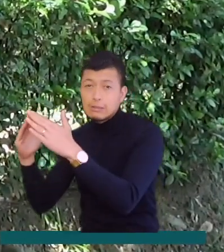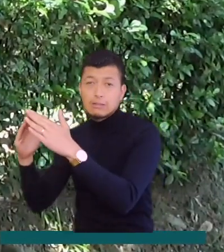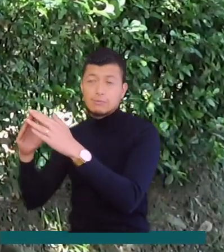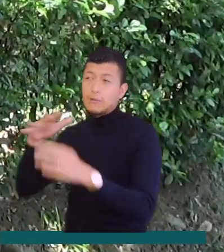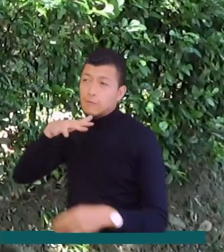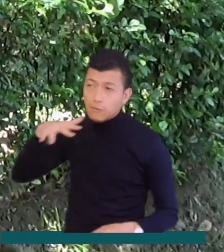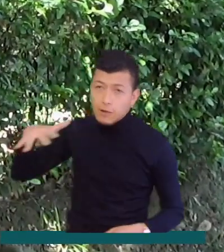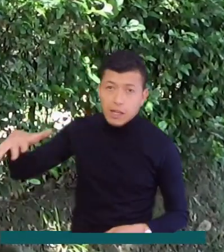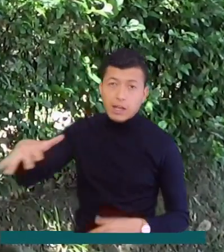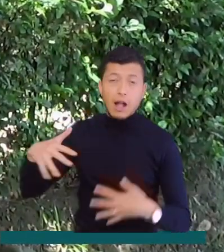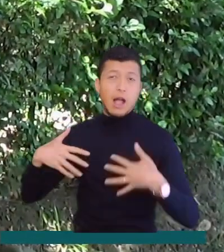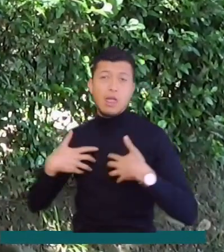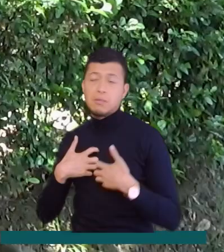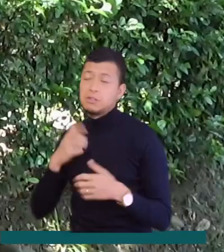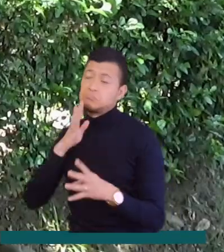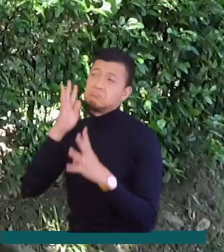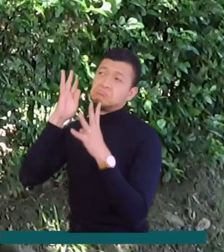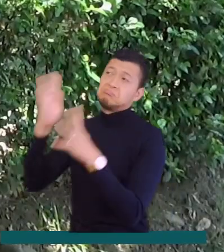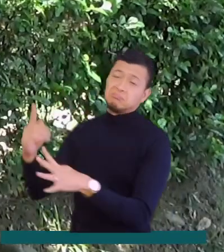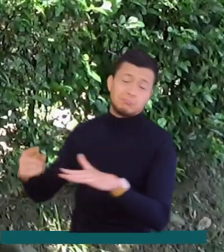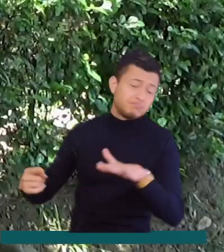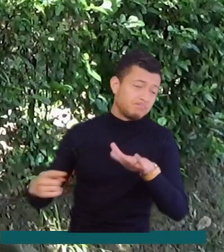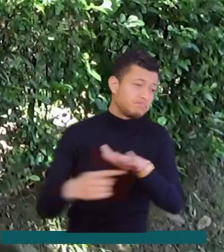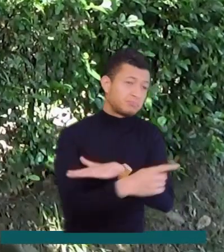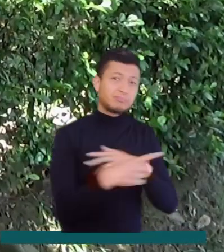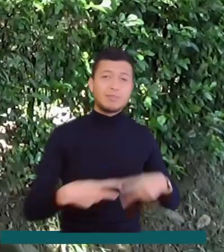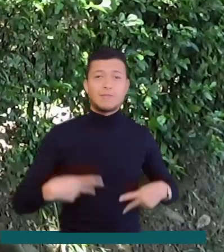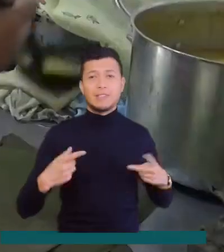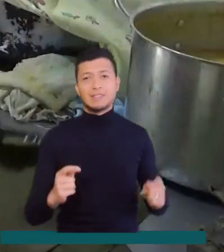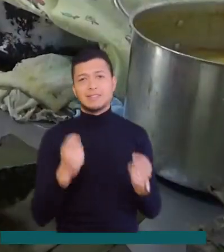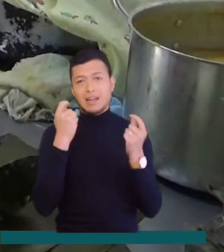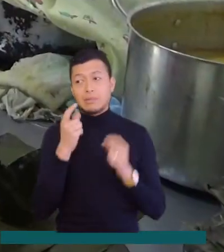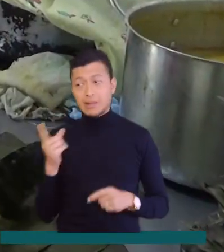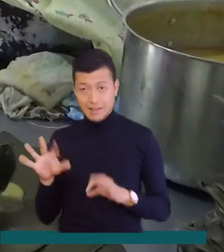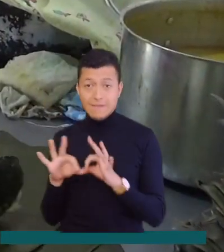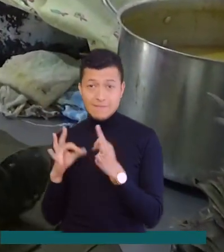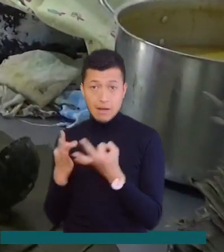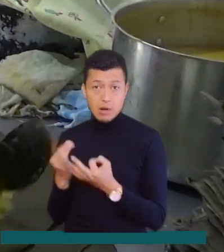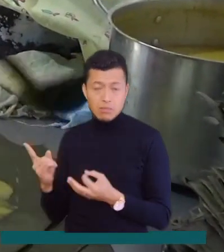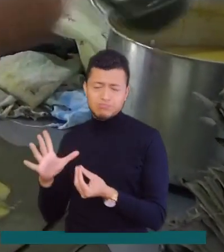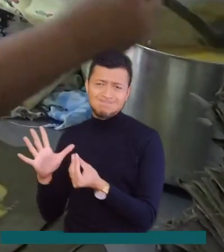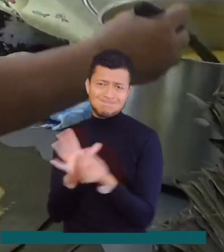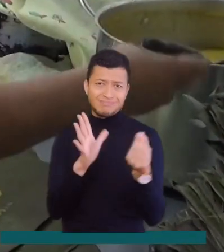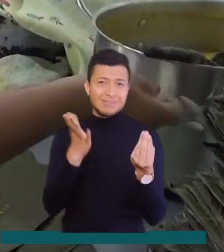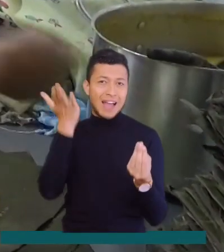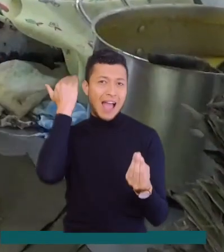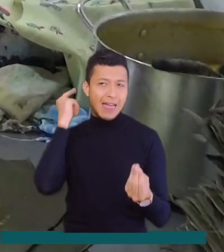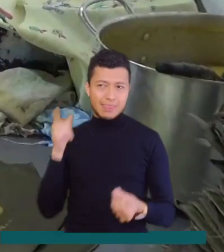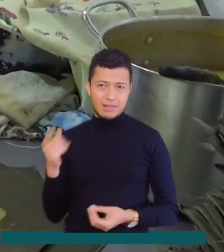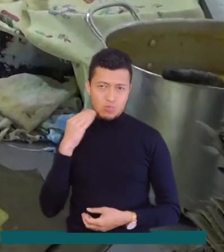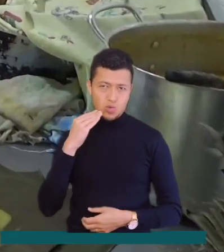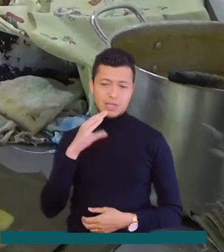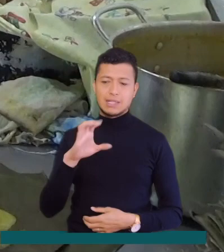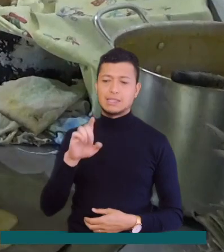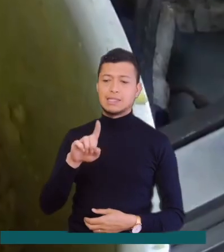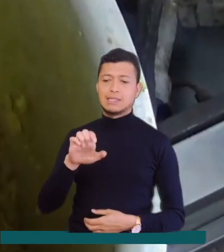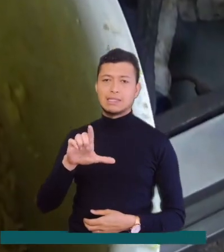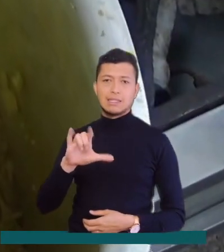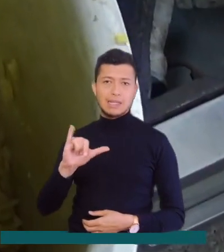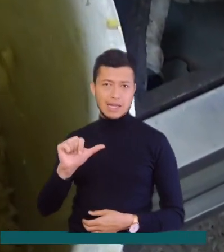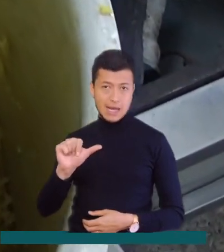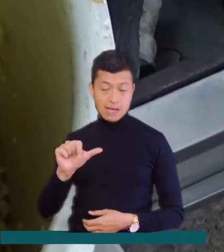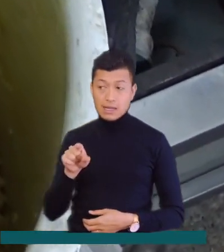casas, fincas y animales para salvar sus vidas. Una de esas familias afectadas fue la de Cecilia Trujillo,